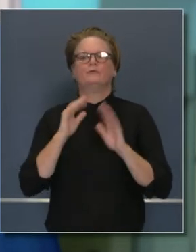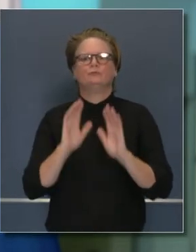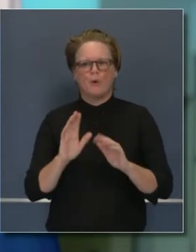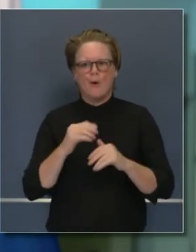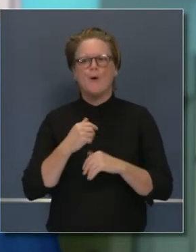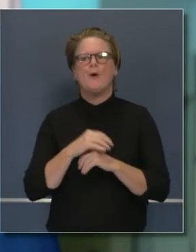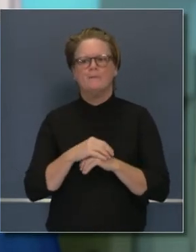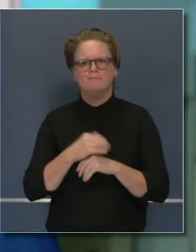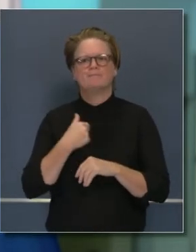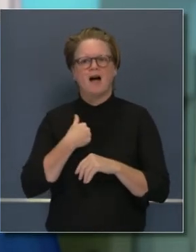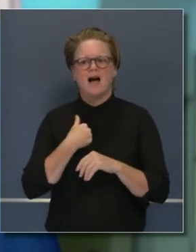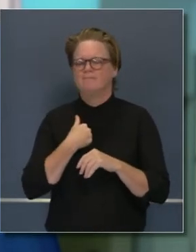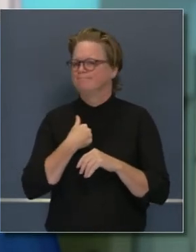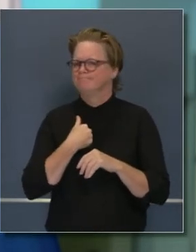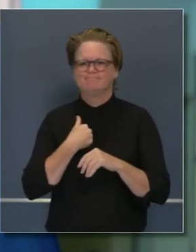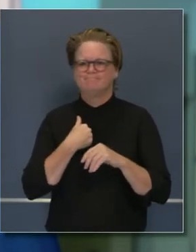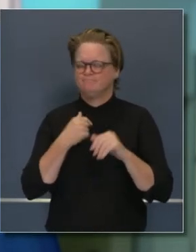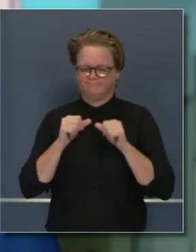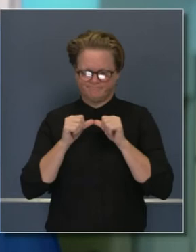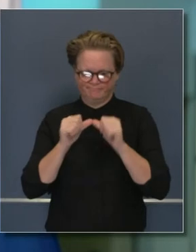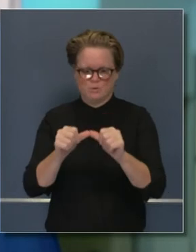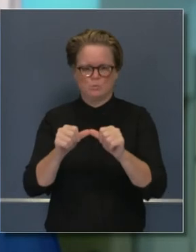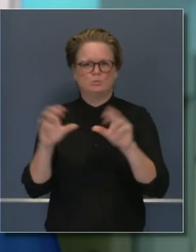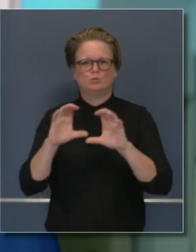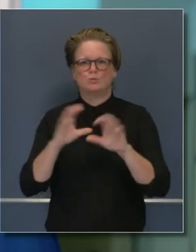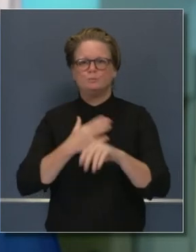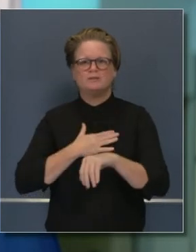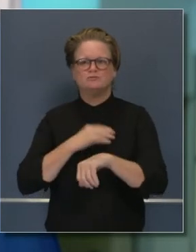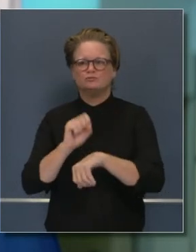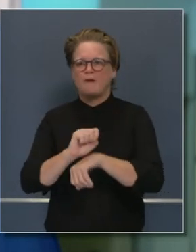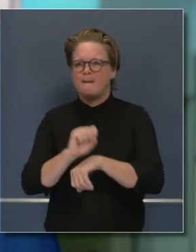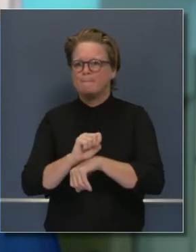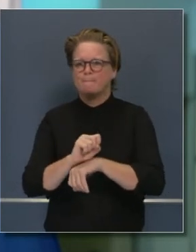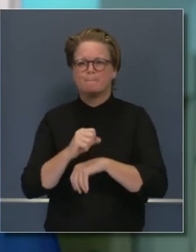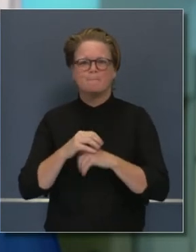y sigue haciendo el trabajo que uno ha jurado hacer.